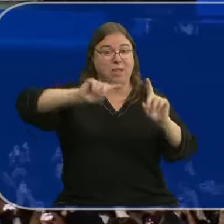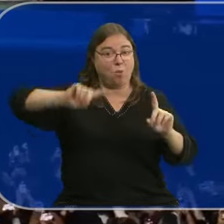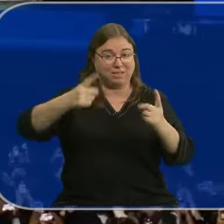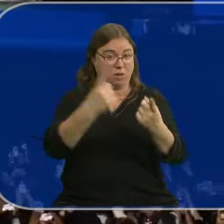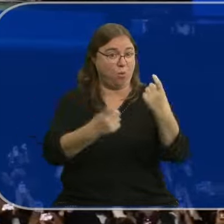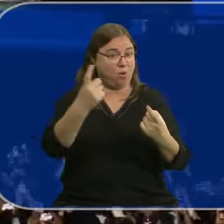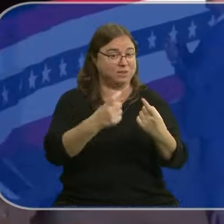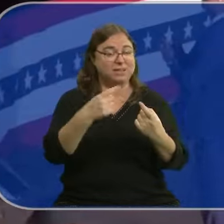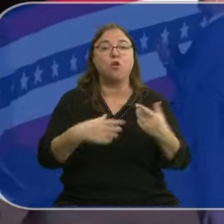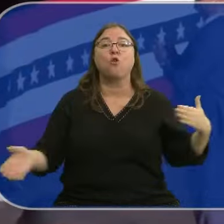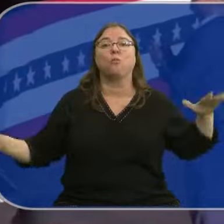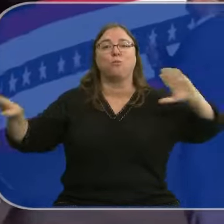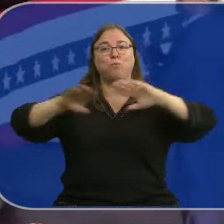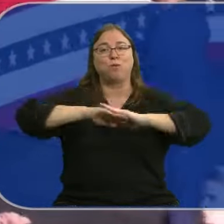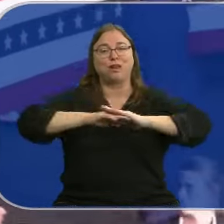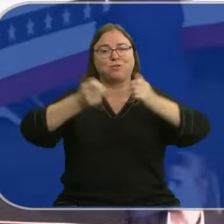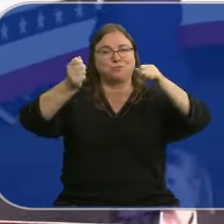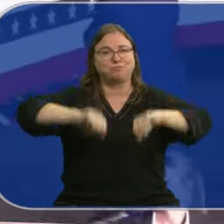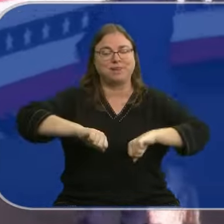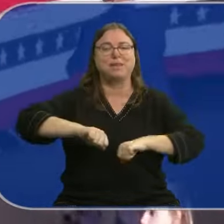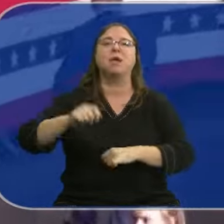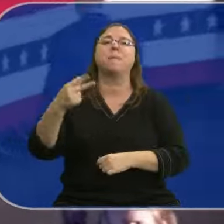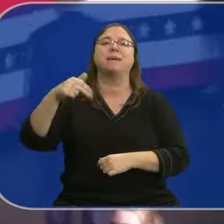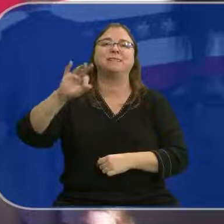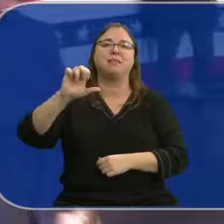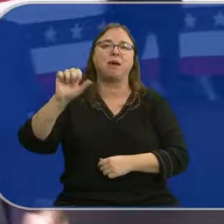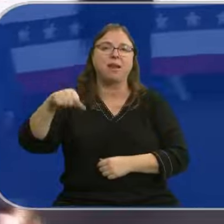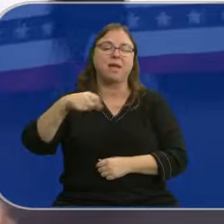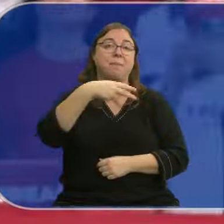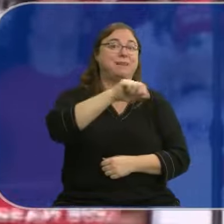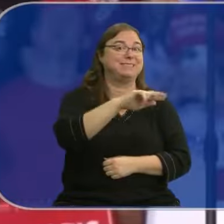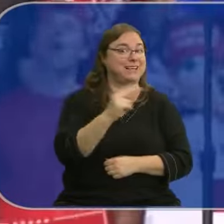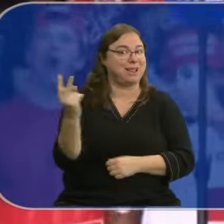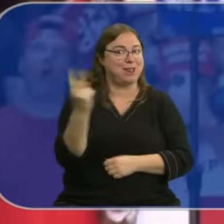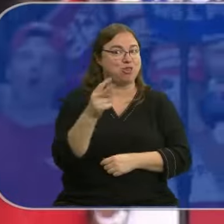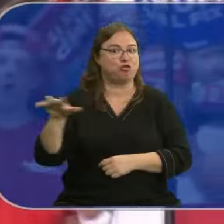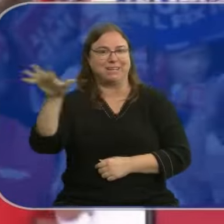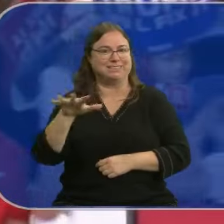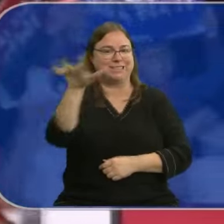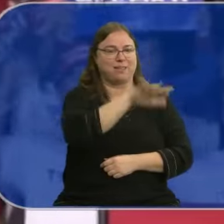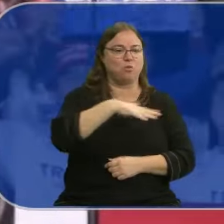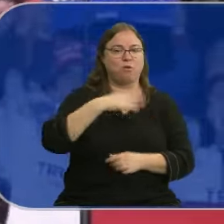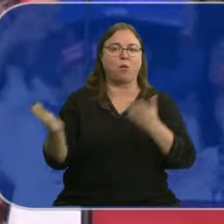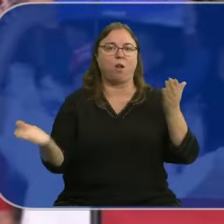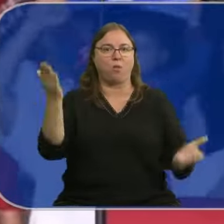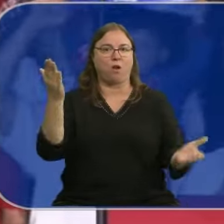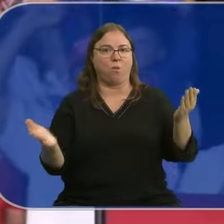Esta noche han cerrado sus campañas en Pensilvania y Michigan, dos de los estados que pueden decantar la balanza.